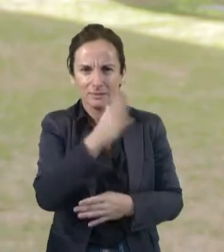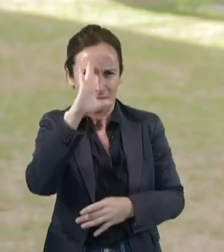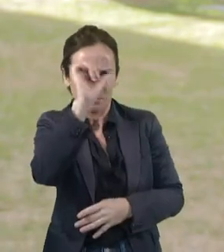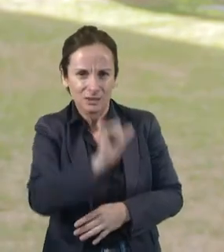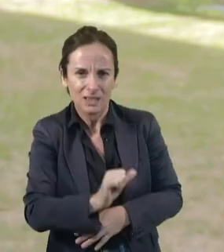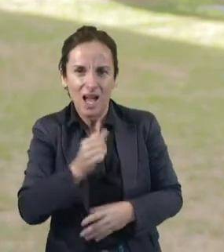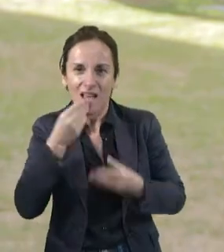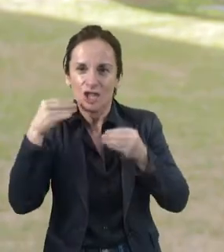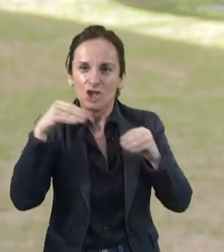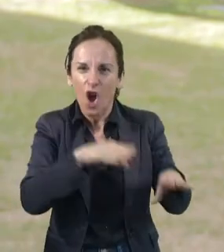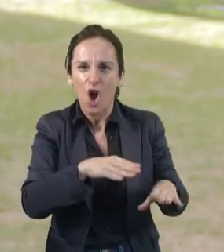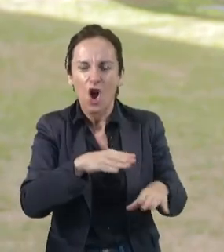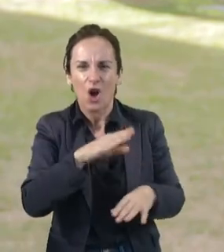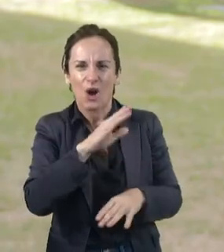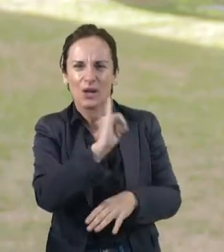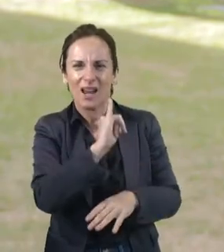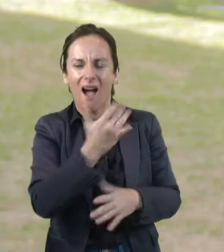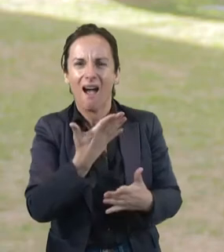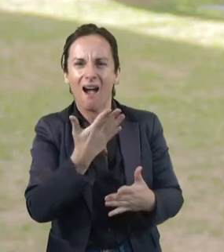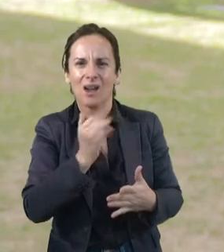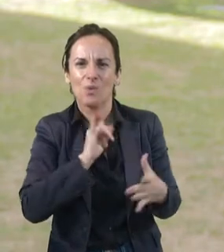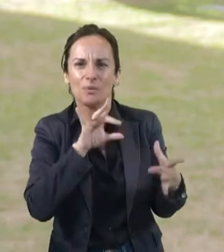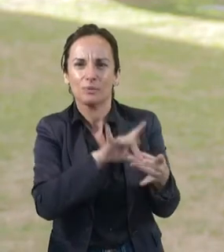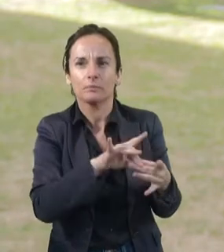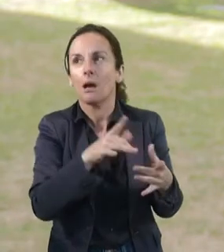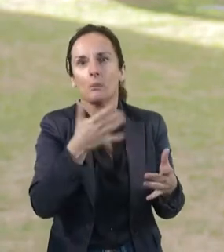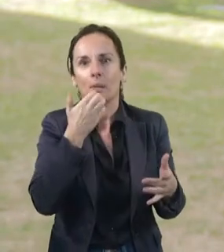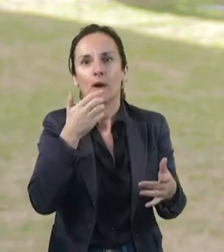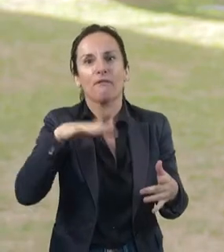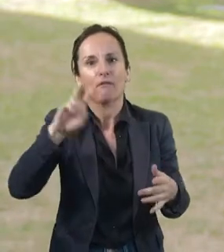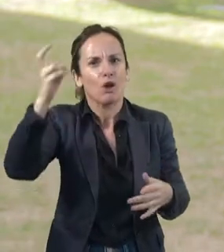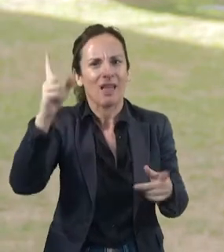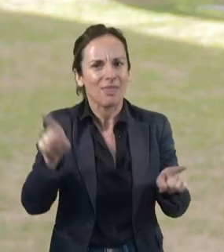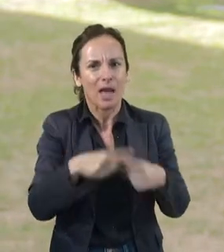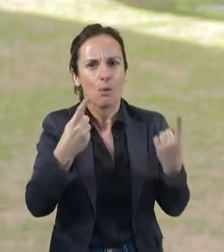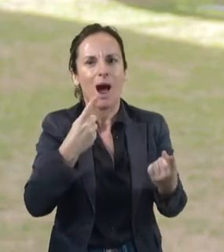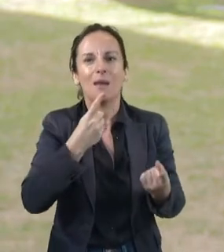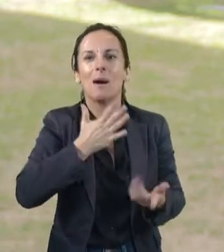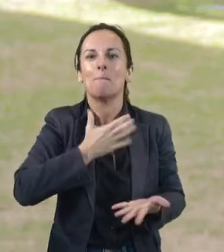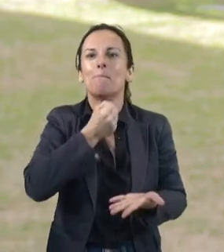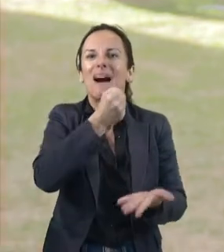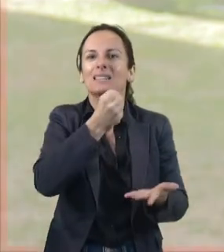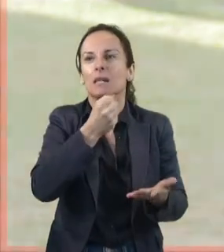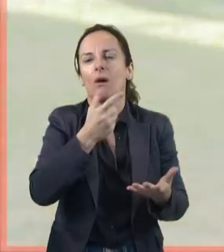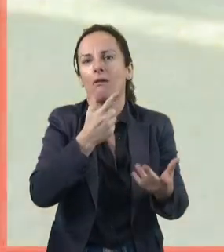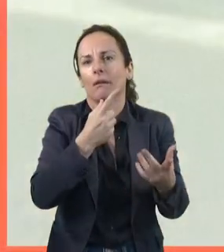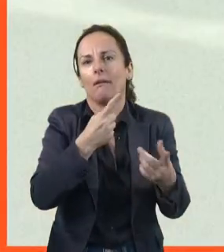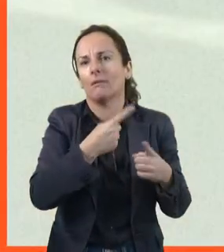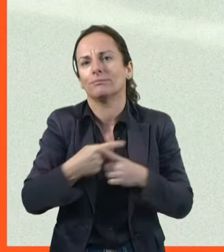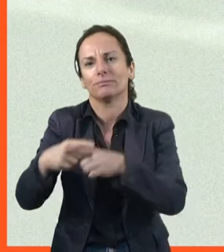incluso aunque tú no seas de ese lugar. Porque en el fondo el patrimonio también es algo muy colectivo y muy universal.